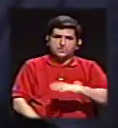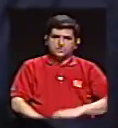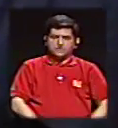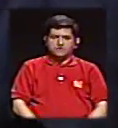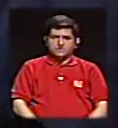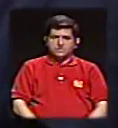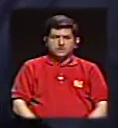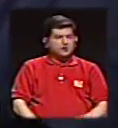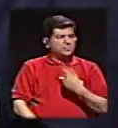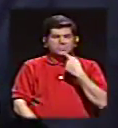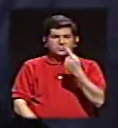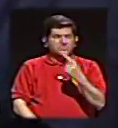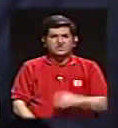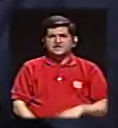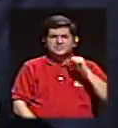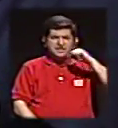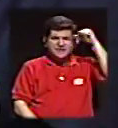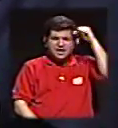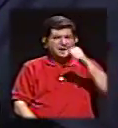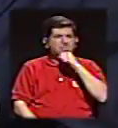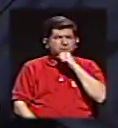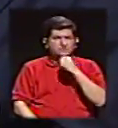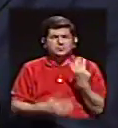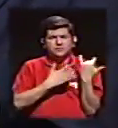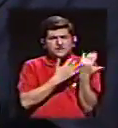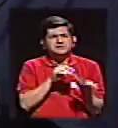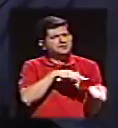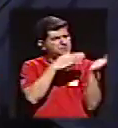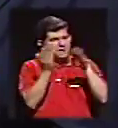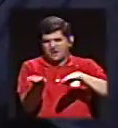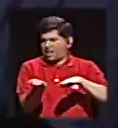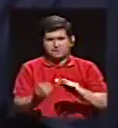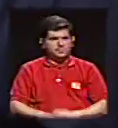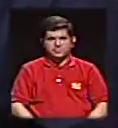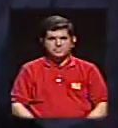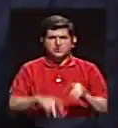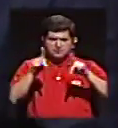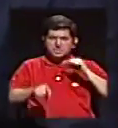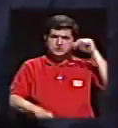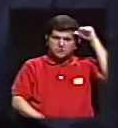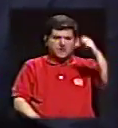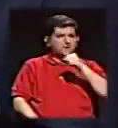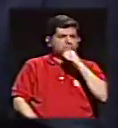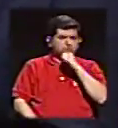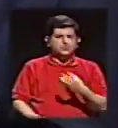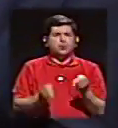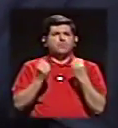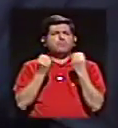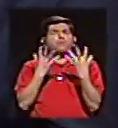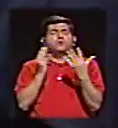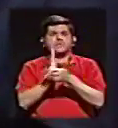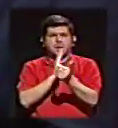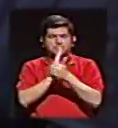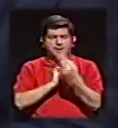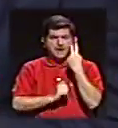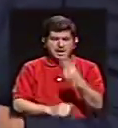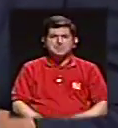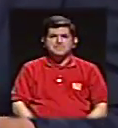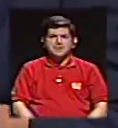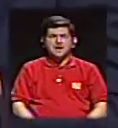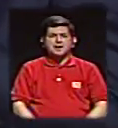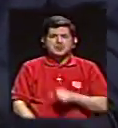No hay que decir que el mayor está esperando para morirse. Yo creo que el mayor tiene mucho potencial que dar y hay que mirar el envejecimiento